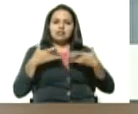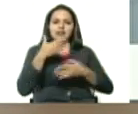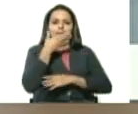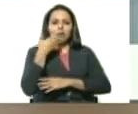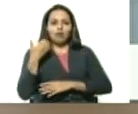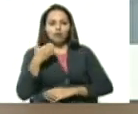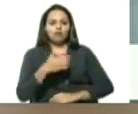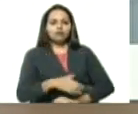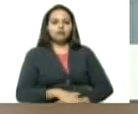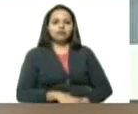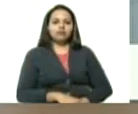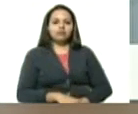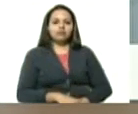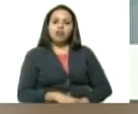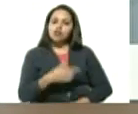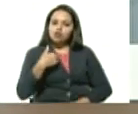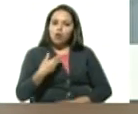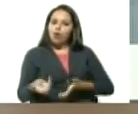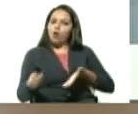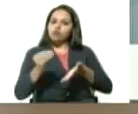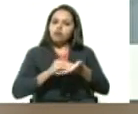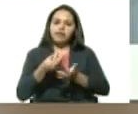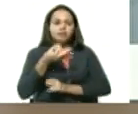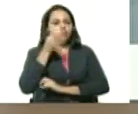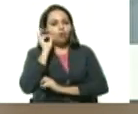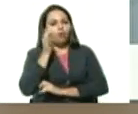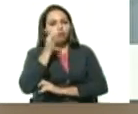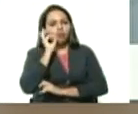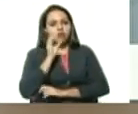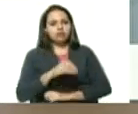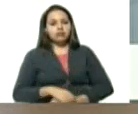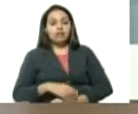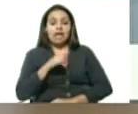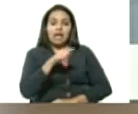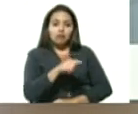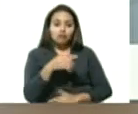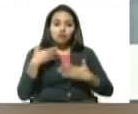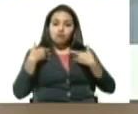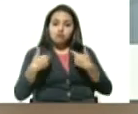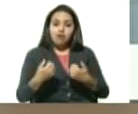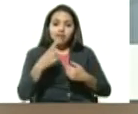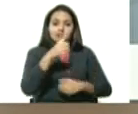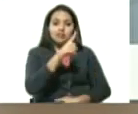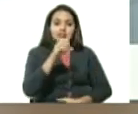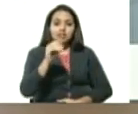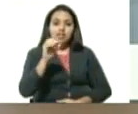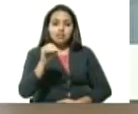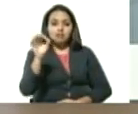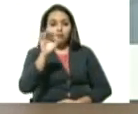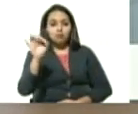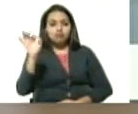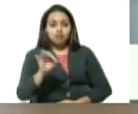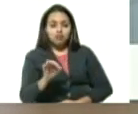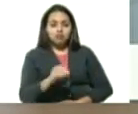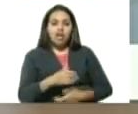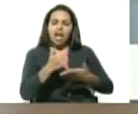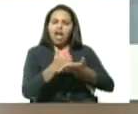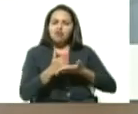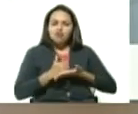malojillo, yo lo volví a retomar, esto es sano 100%, y sirve para todo,